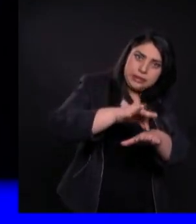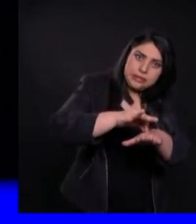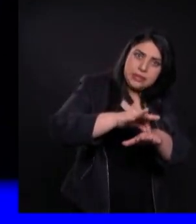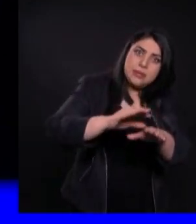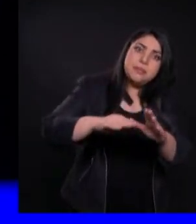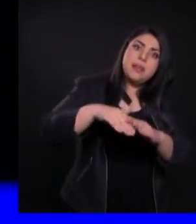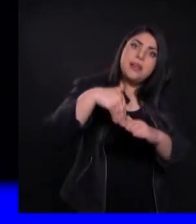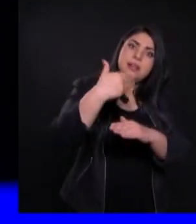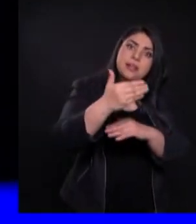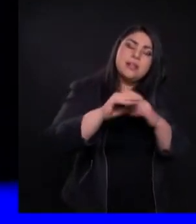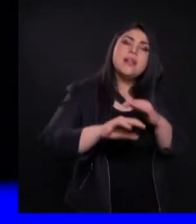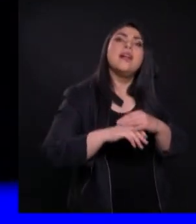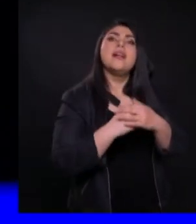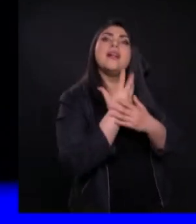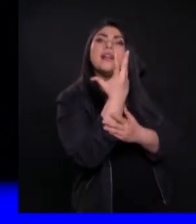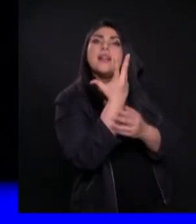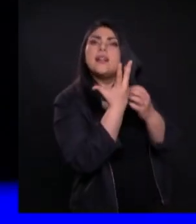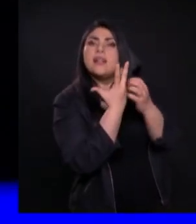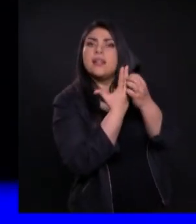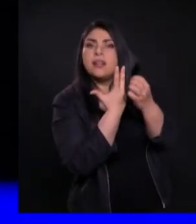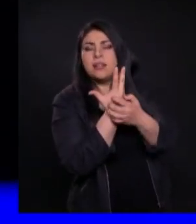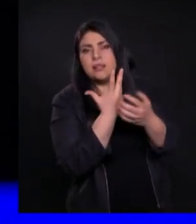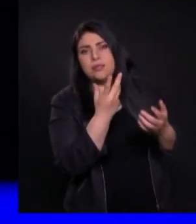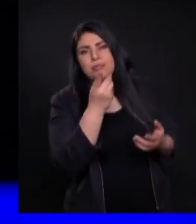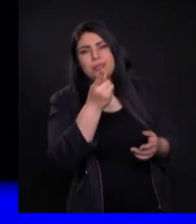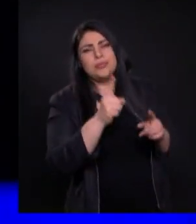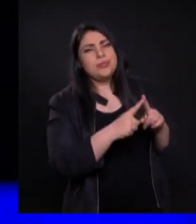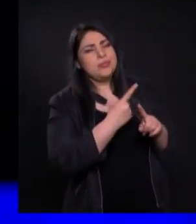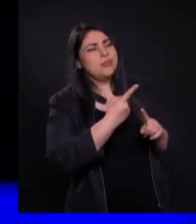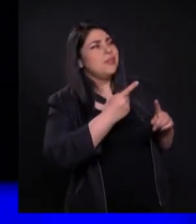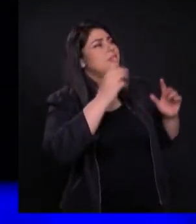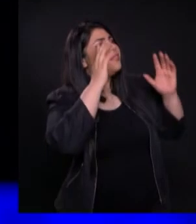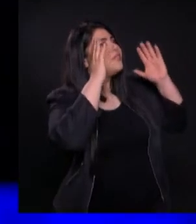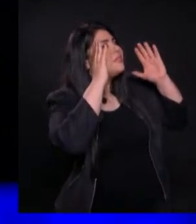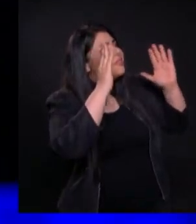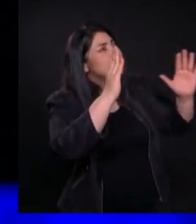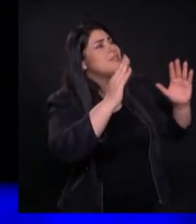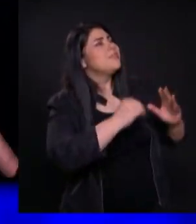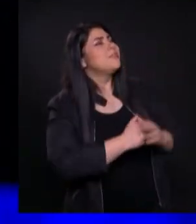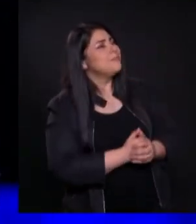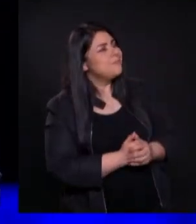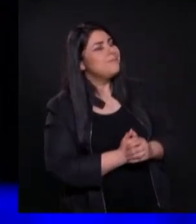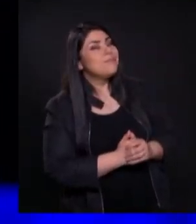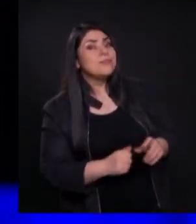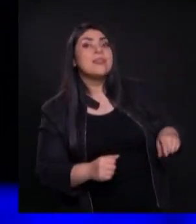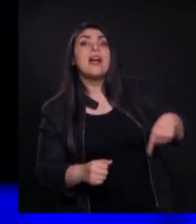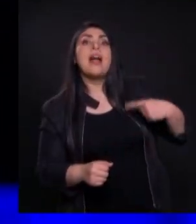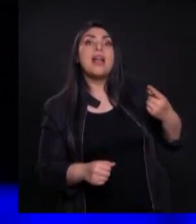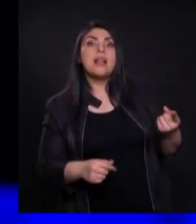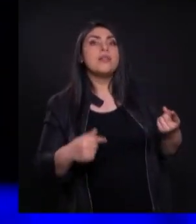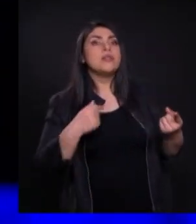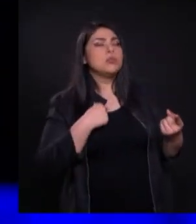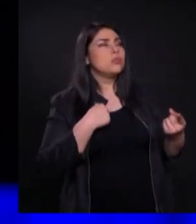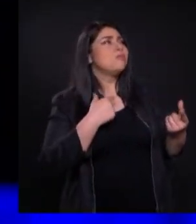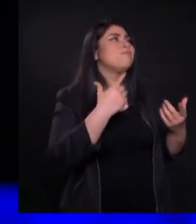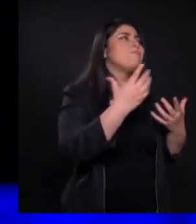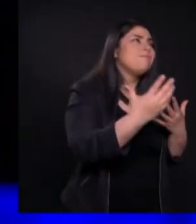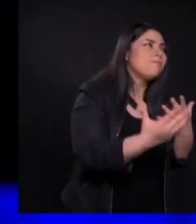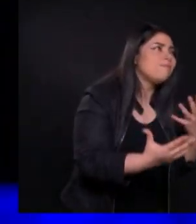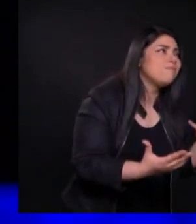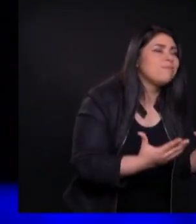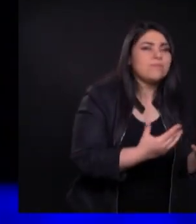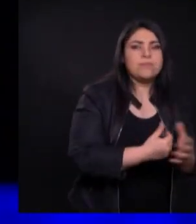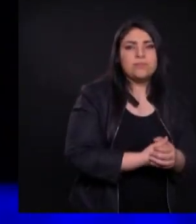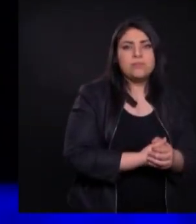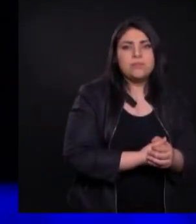No pidas que alguien Te ponga atención Y te dé su tiempo Para algo que le ofreces Si tú no estás dispuesto A ofrecerle tu tiempo A esa persona Si tú no estás